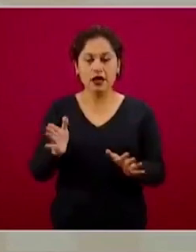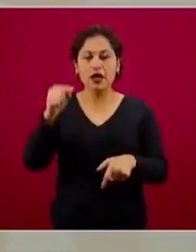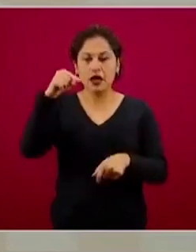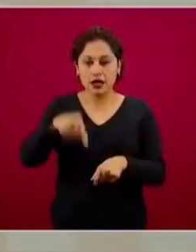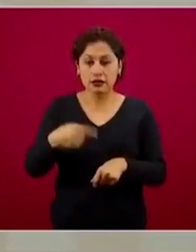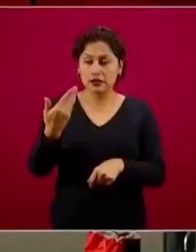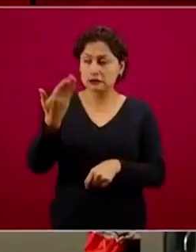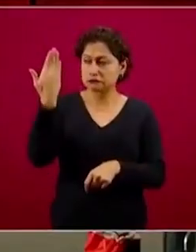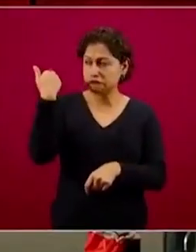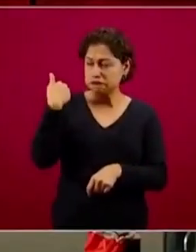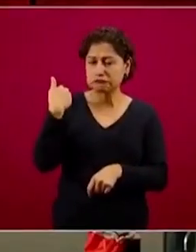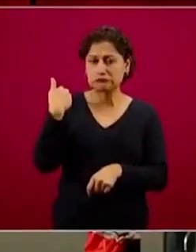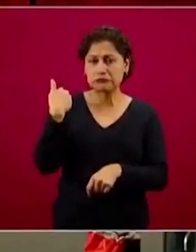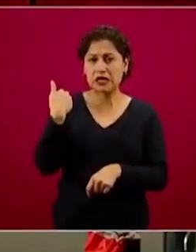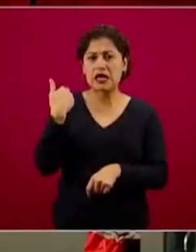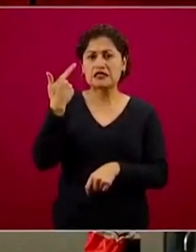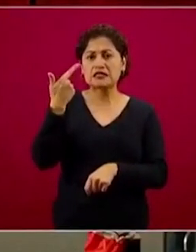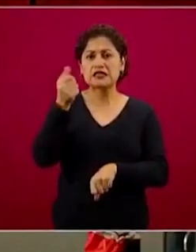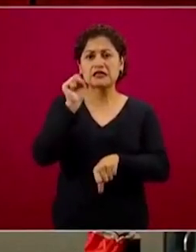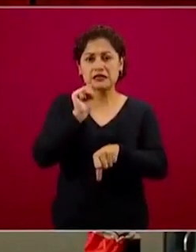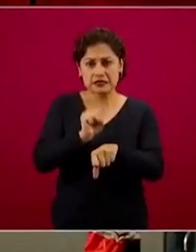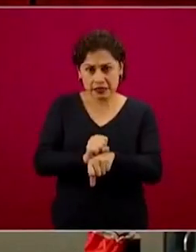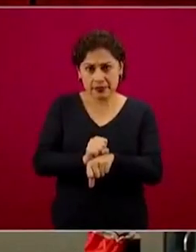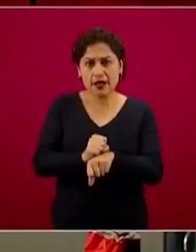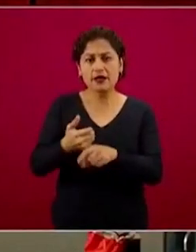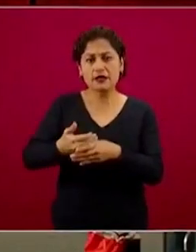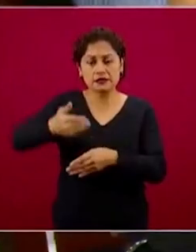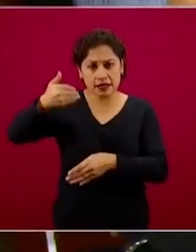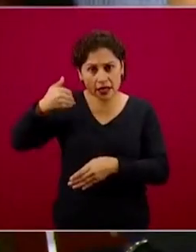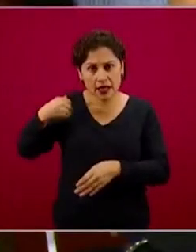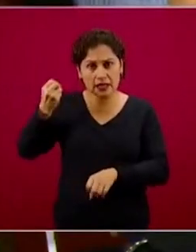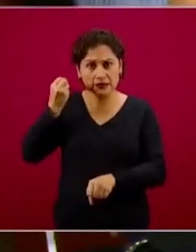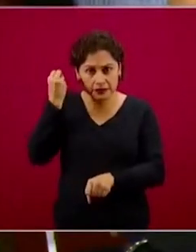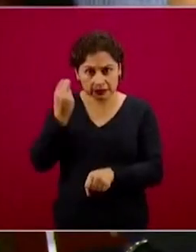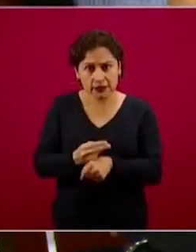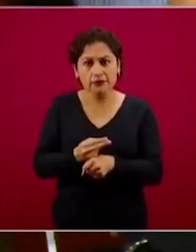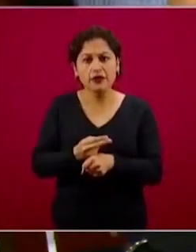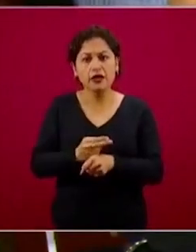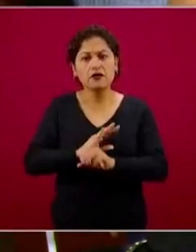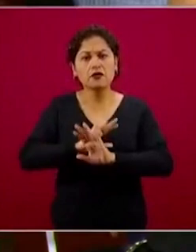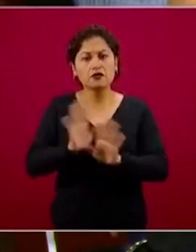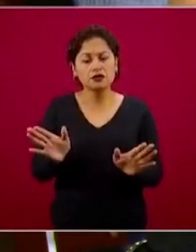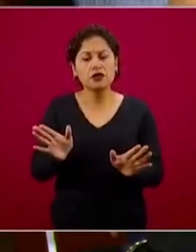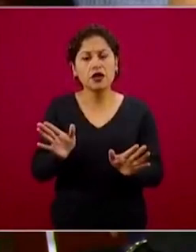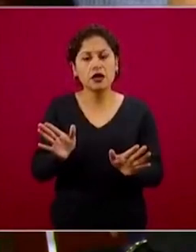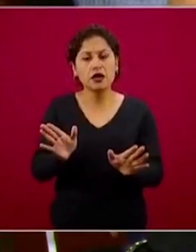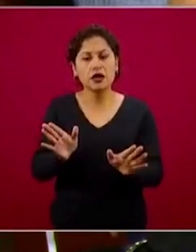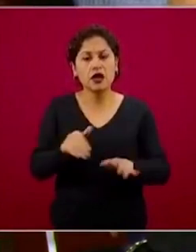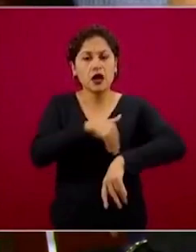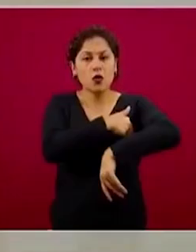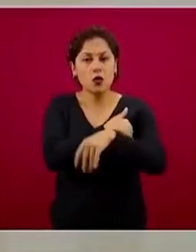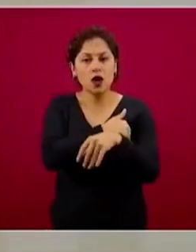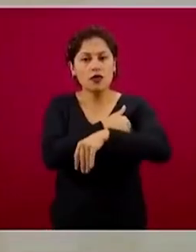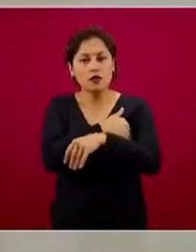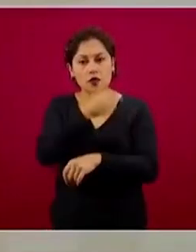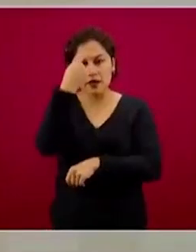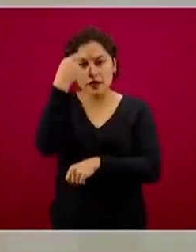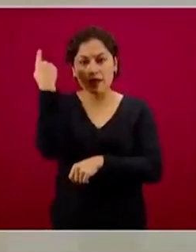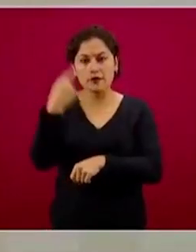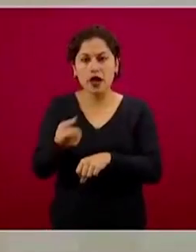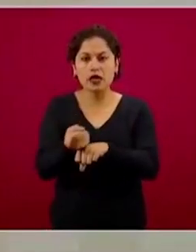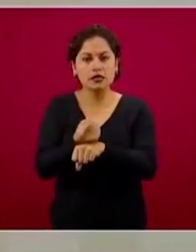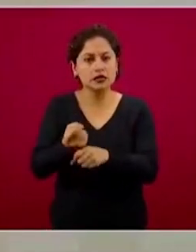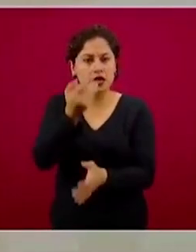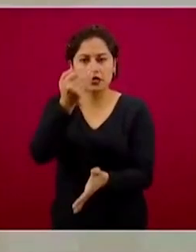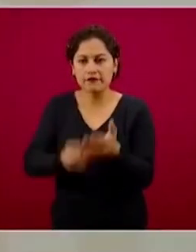varias semanas, son prácticamente siete semanas, ocho semanas, para que no hubiera escasez de sangre. Y